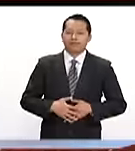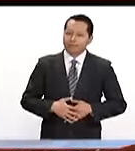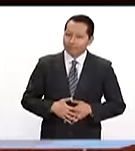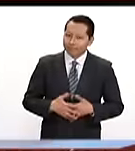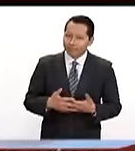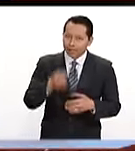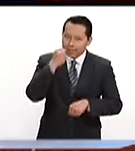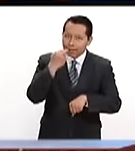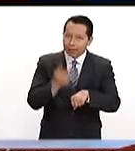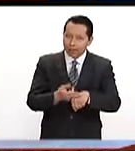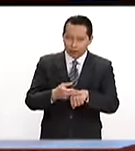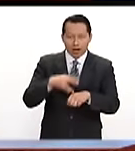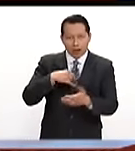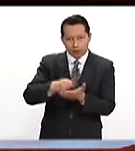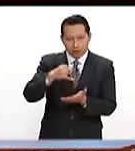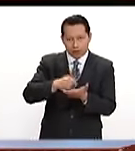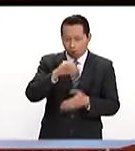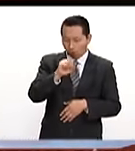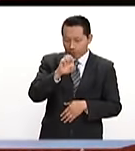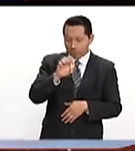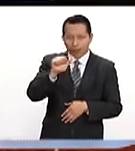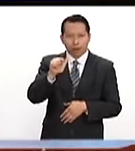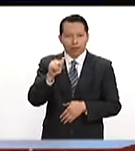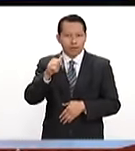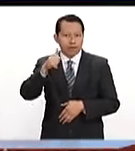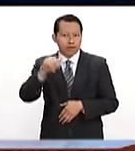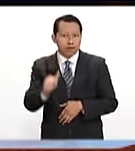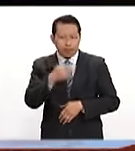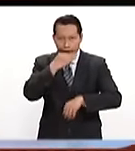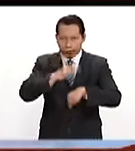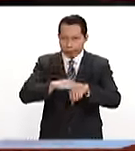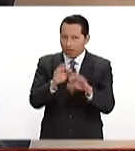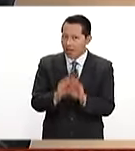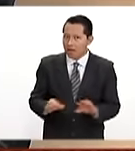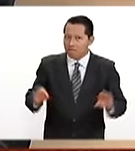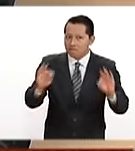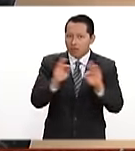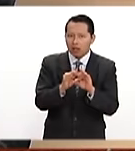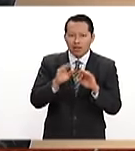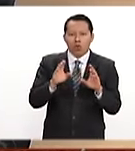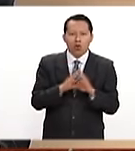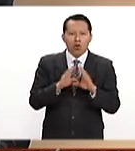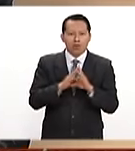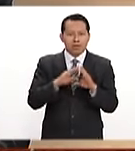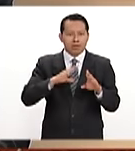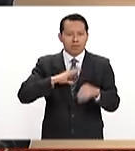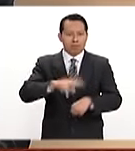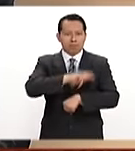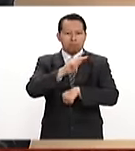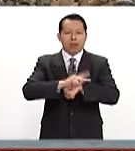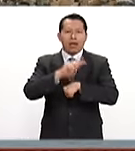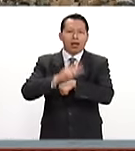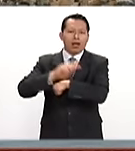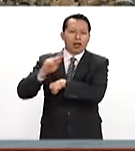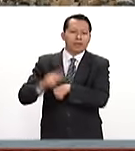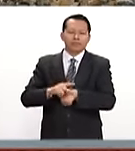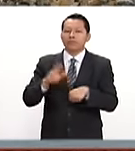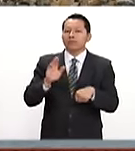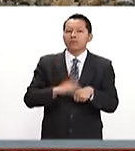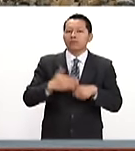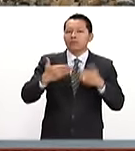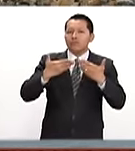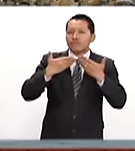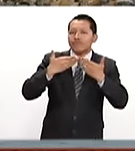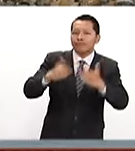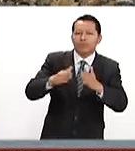El secretario de Agricultura, José Calzada, enfatizó la importancia de que las naciones tengan un mayor, una mayor apertura